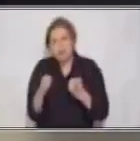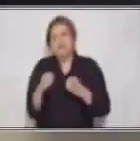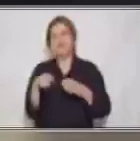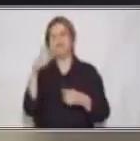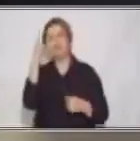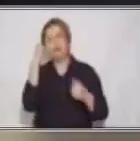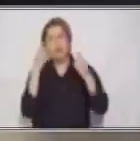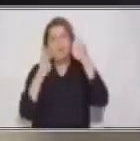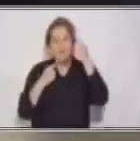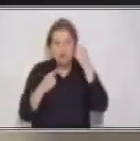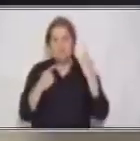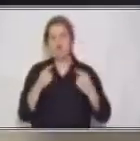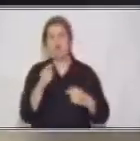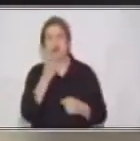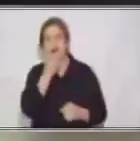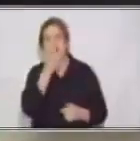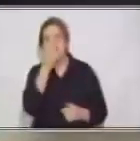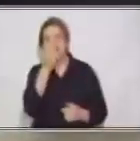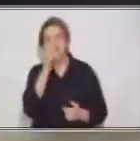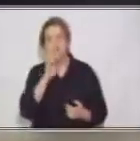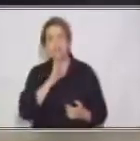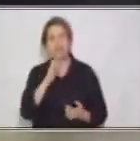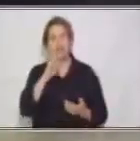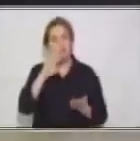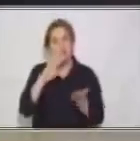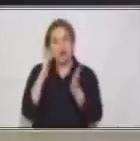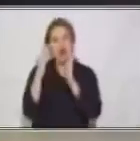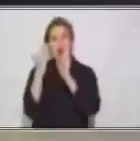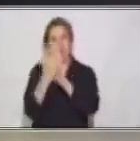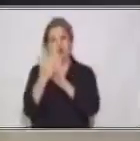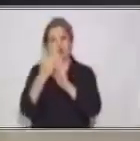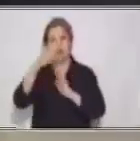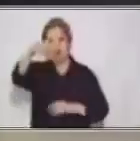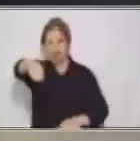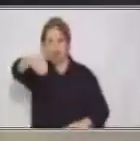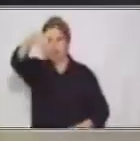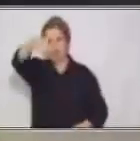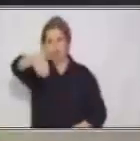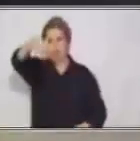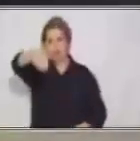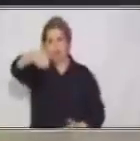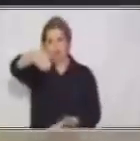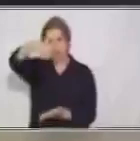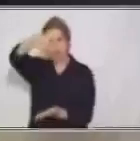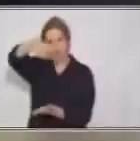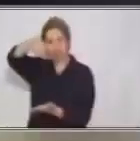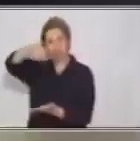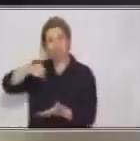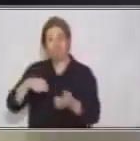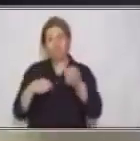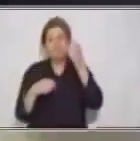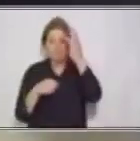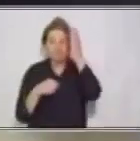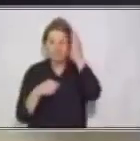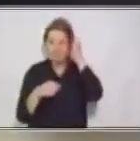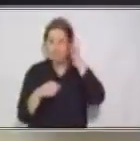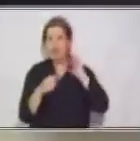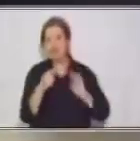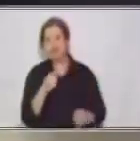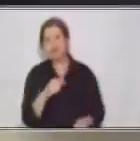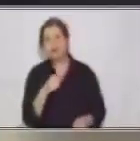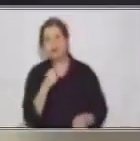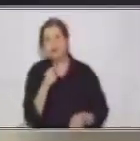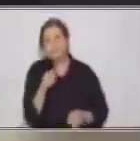concisa. La manzana está ante la canasta. Nada más. No digo, sin embargo, una